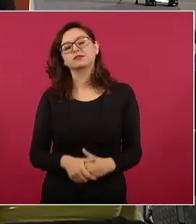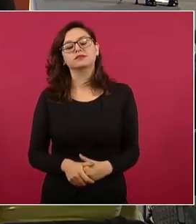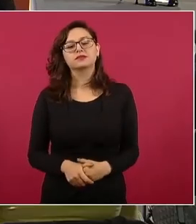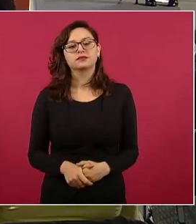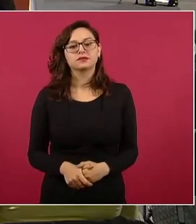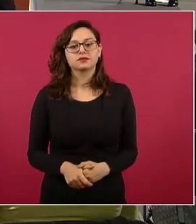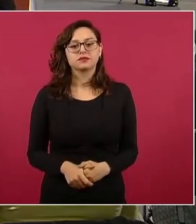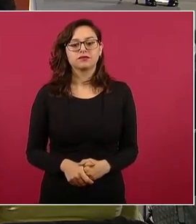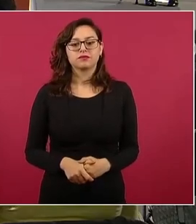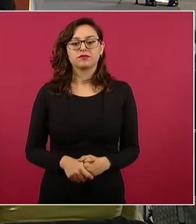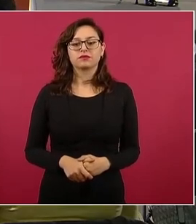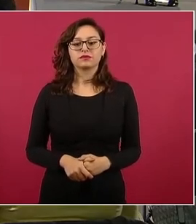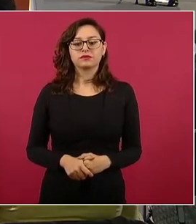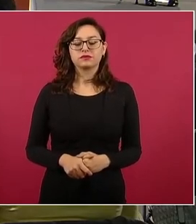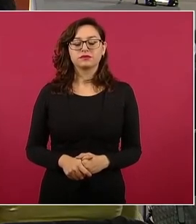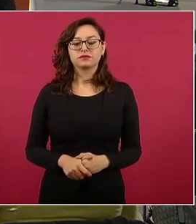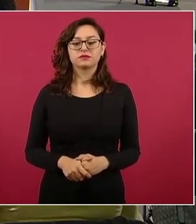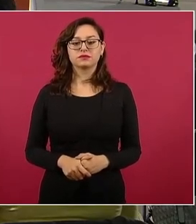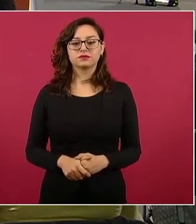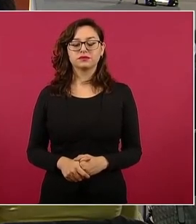muy importante